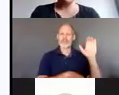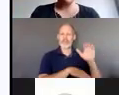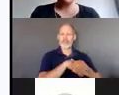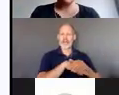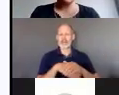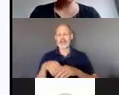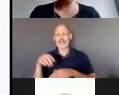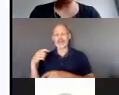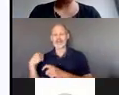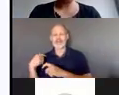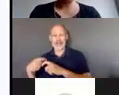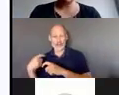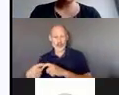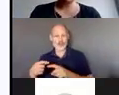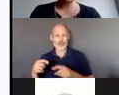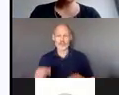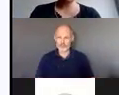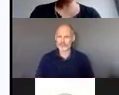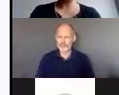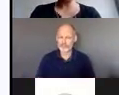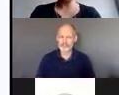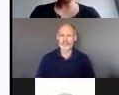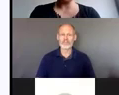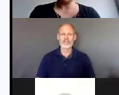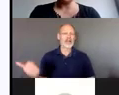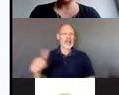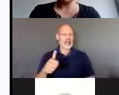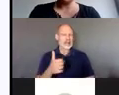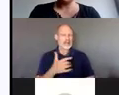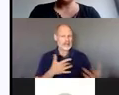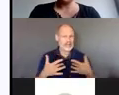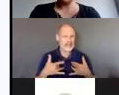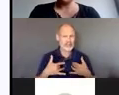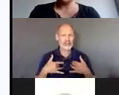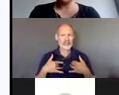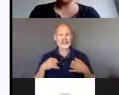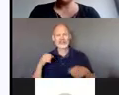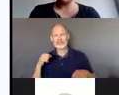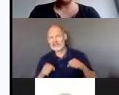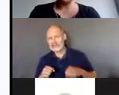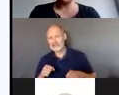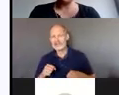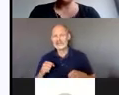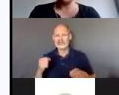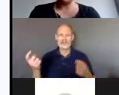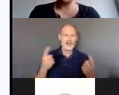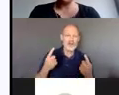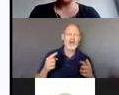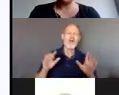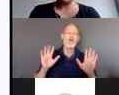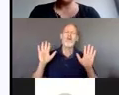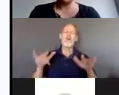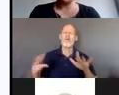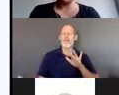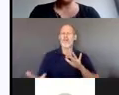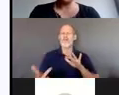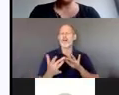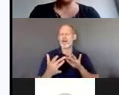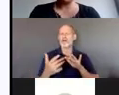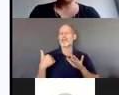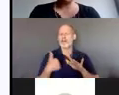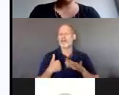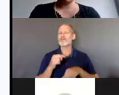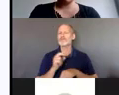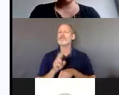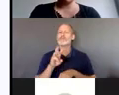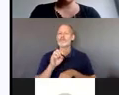además tenemos si tienen alguna pregunta o inquietudes se pueden comunicar con nosotros en nuestro sitio web o pueden hacer